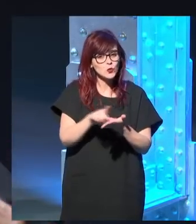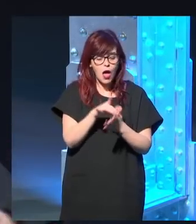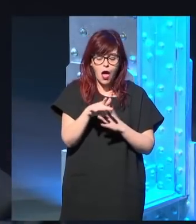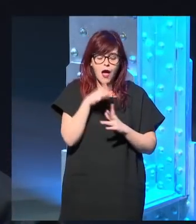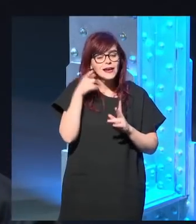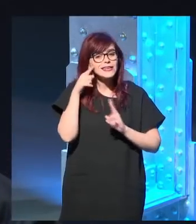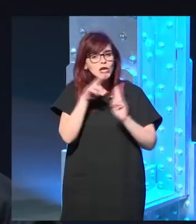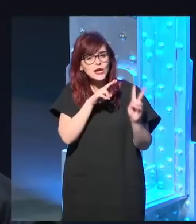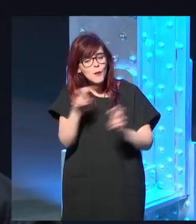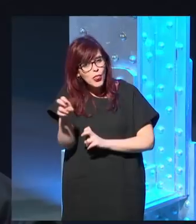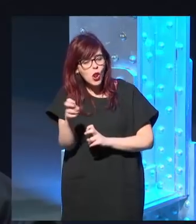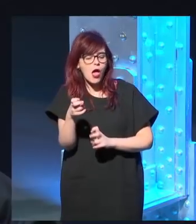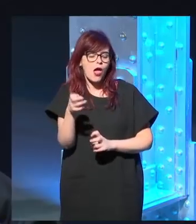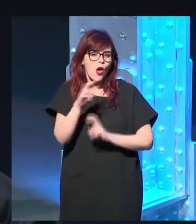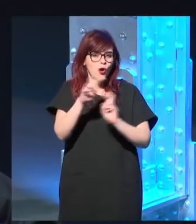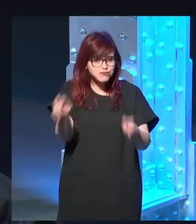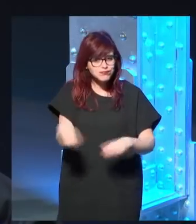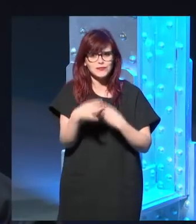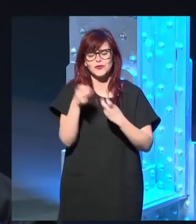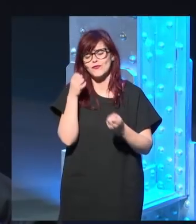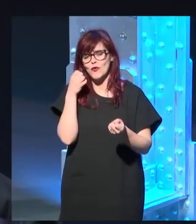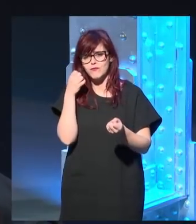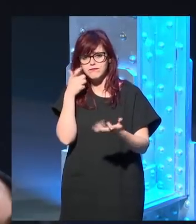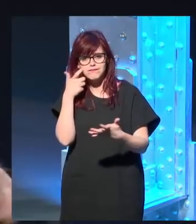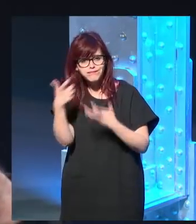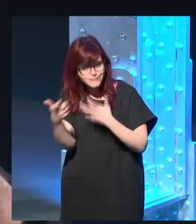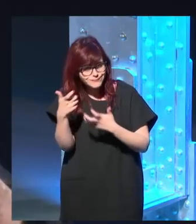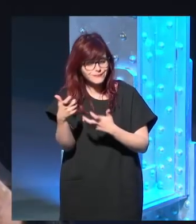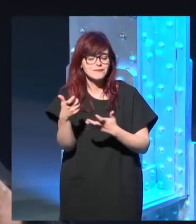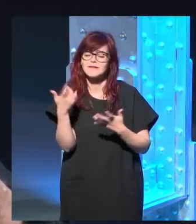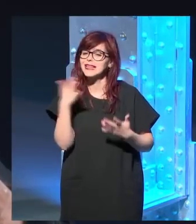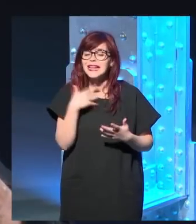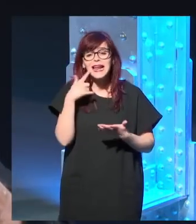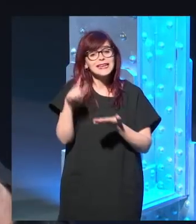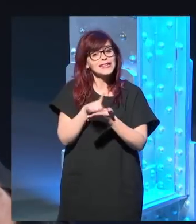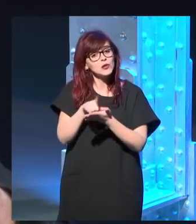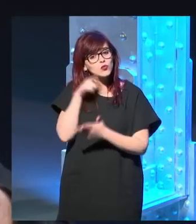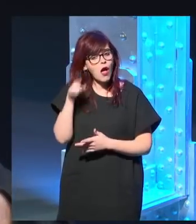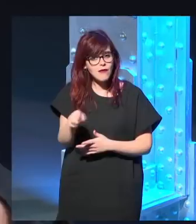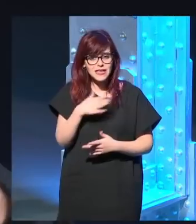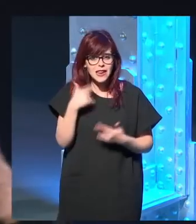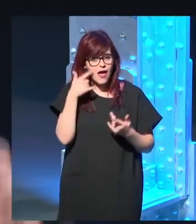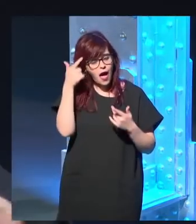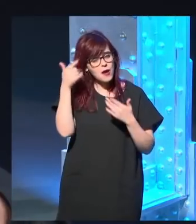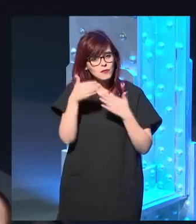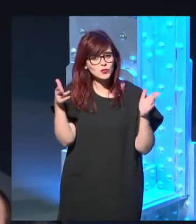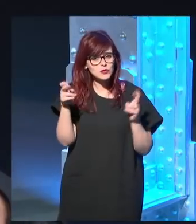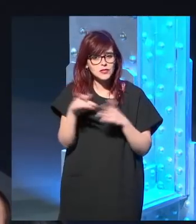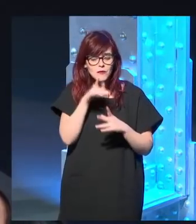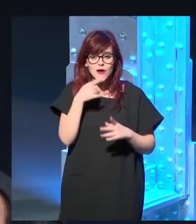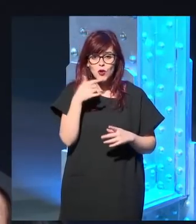renovadora, innovadora, transgresiva, es literatura de género